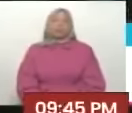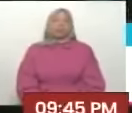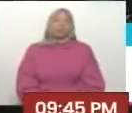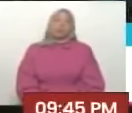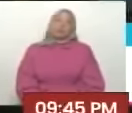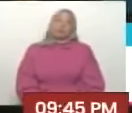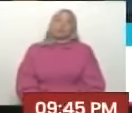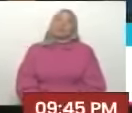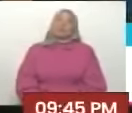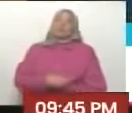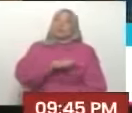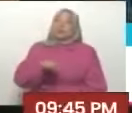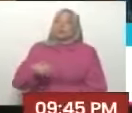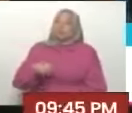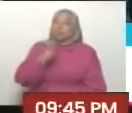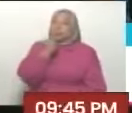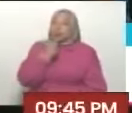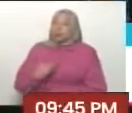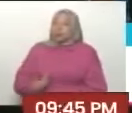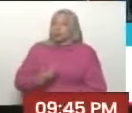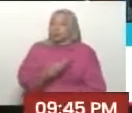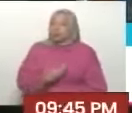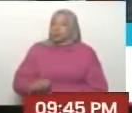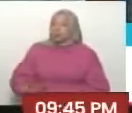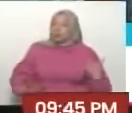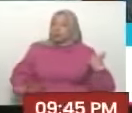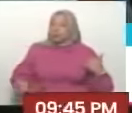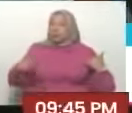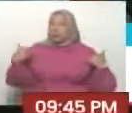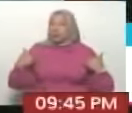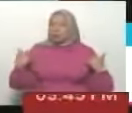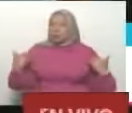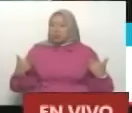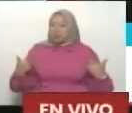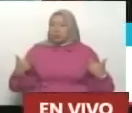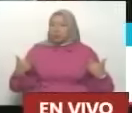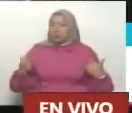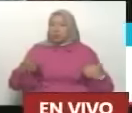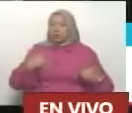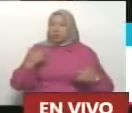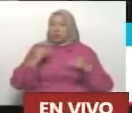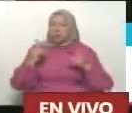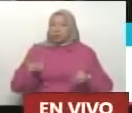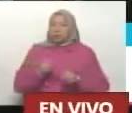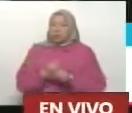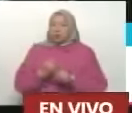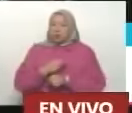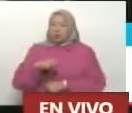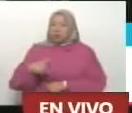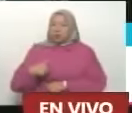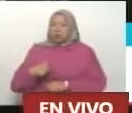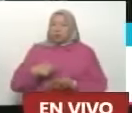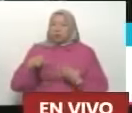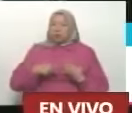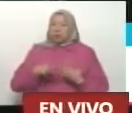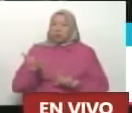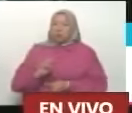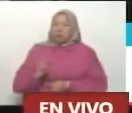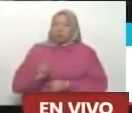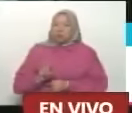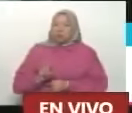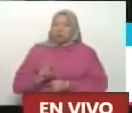Bueno, presidente, nosotros estamos bien contentos de poder decir, a través de nuestras plataformas digitales,